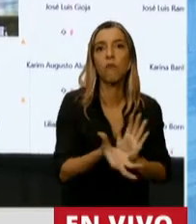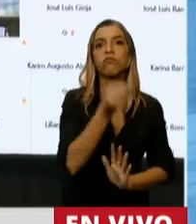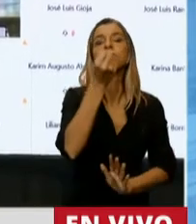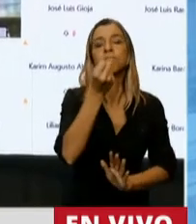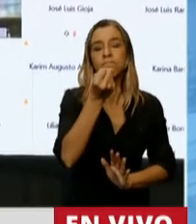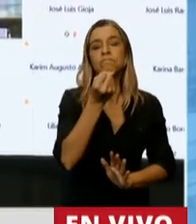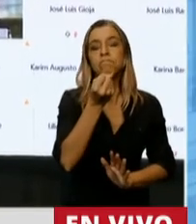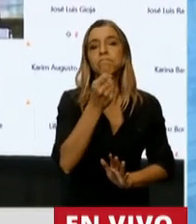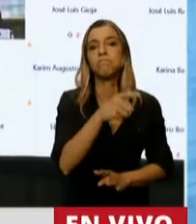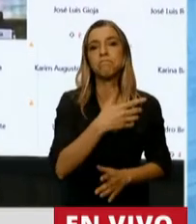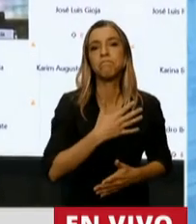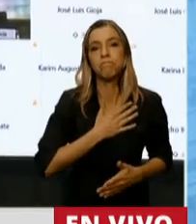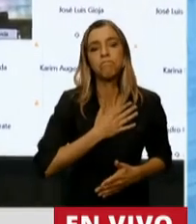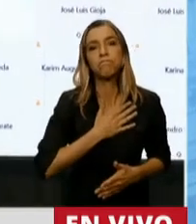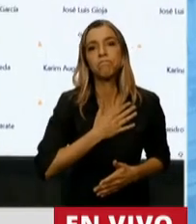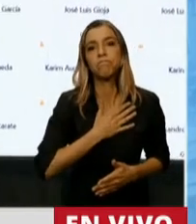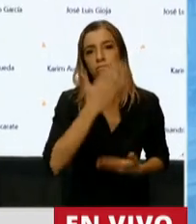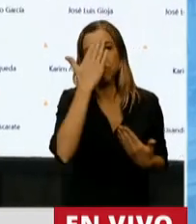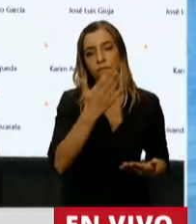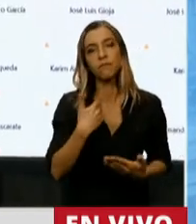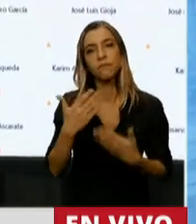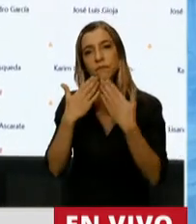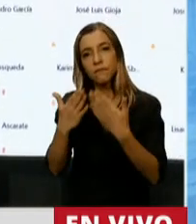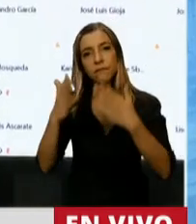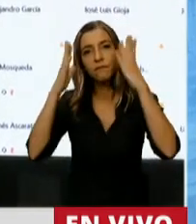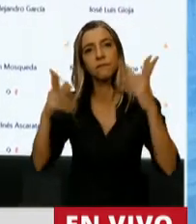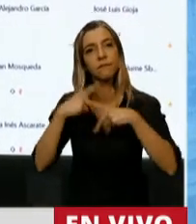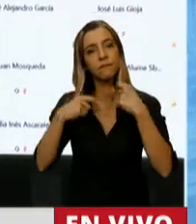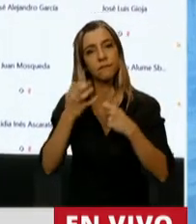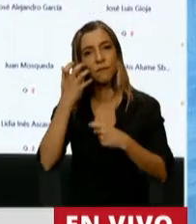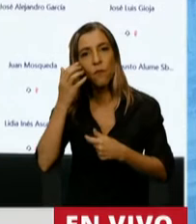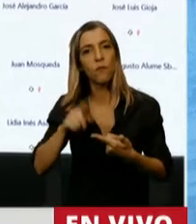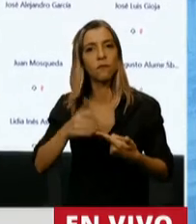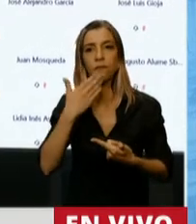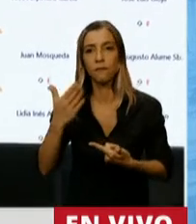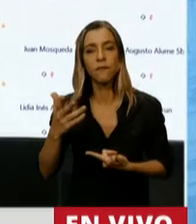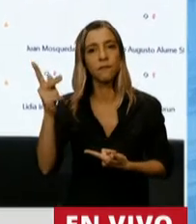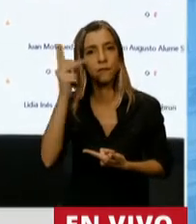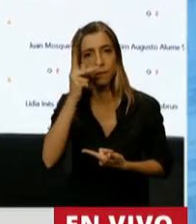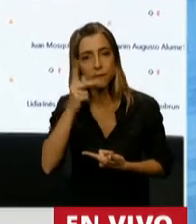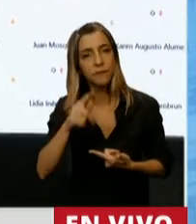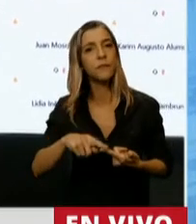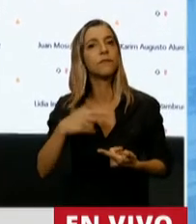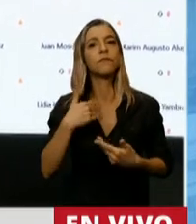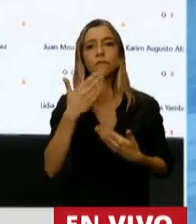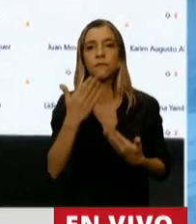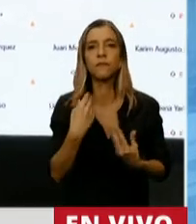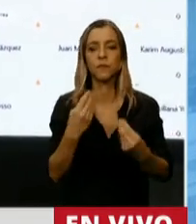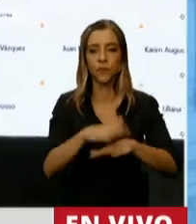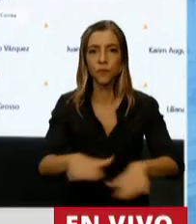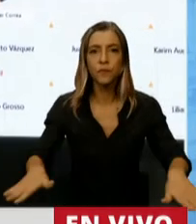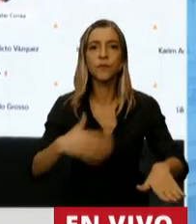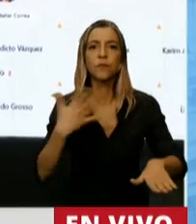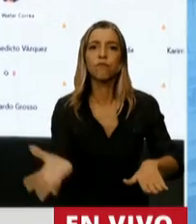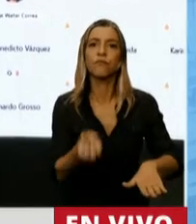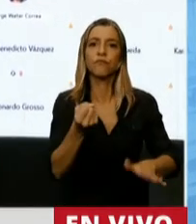a las abuelas y a Néstor por lo que puso en marcha, por la recuperación de la vida de los niños y de las